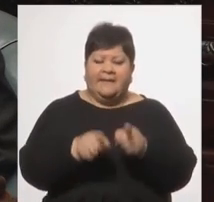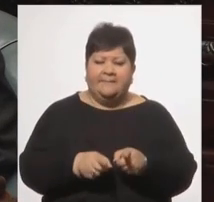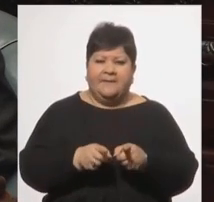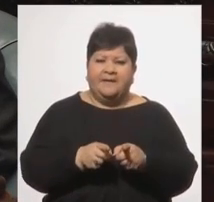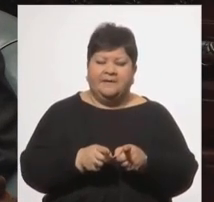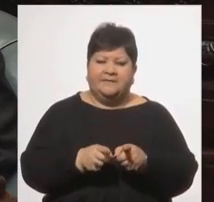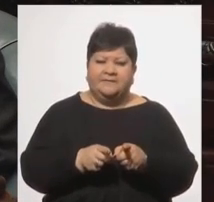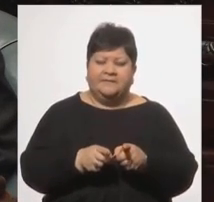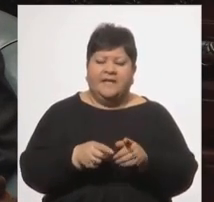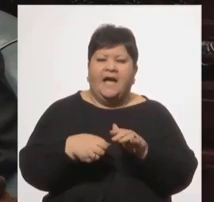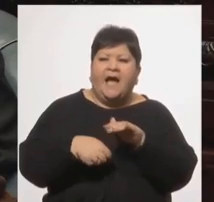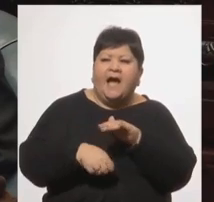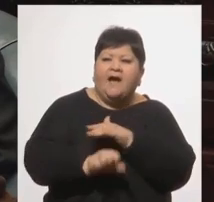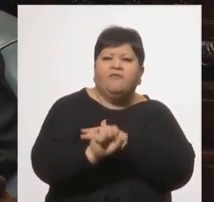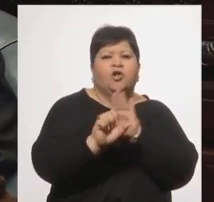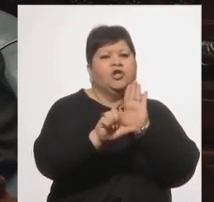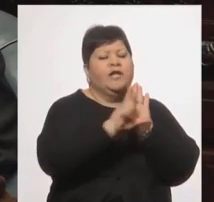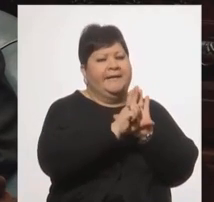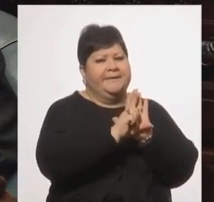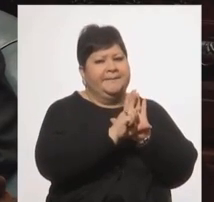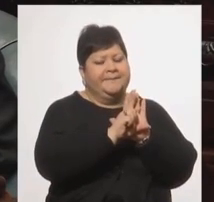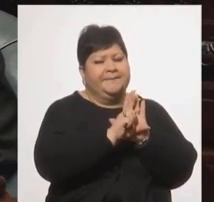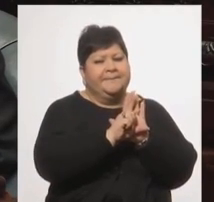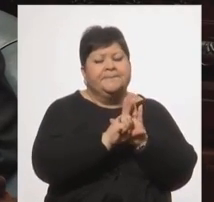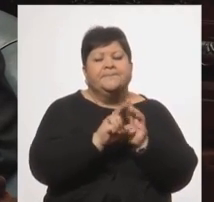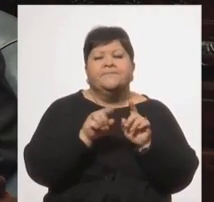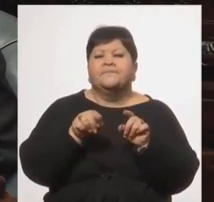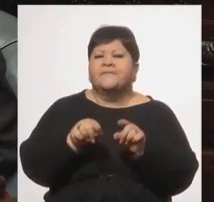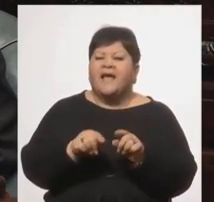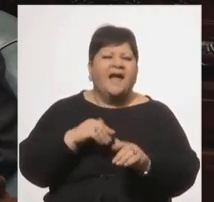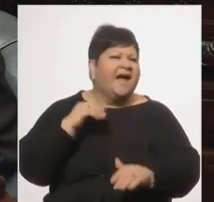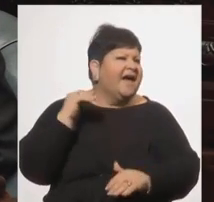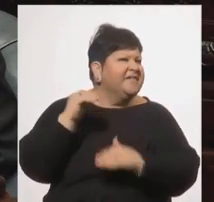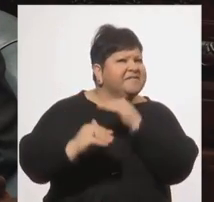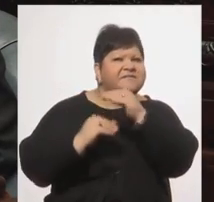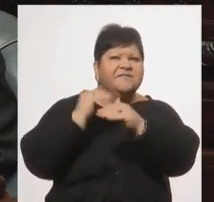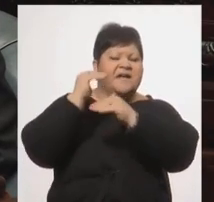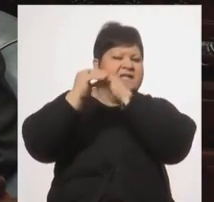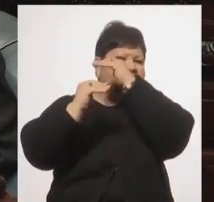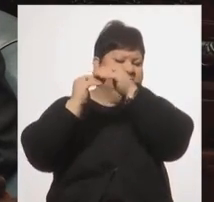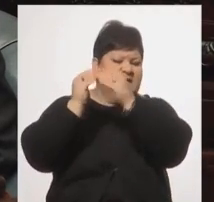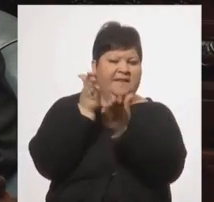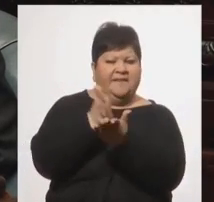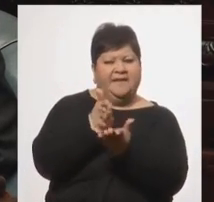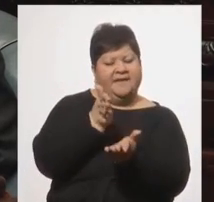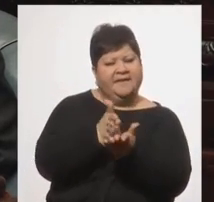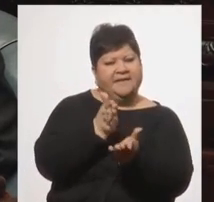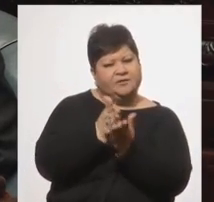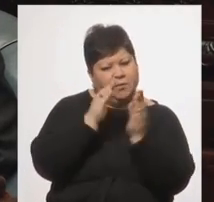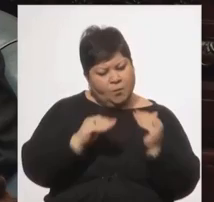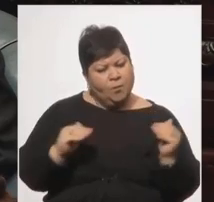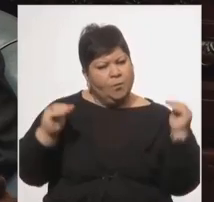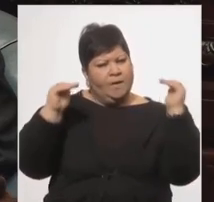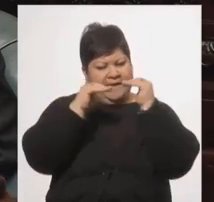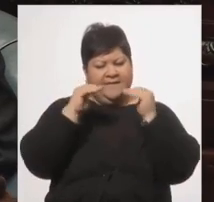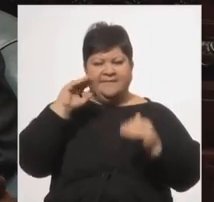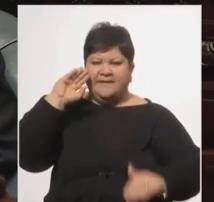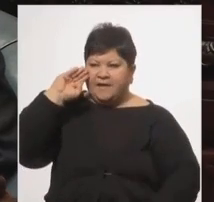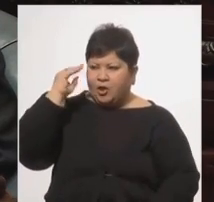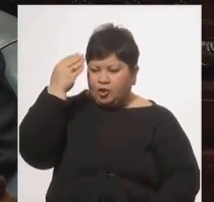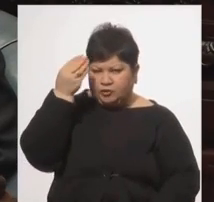interrupción voluntaria del embarazo. No sólo por el avance que ha significado en materia de derechos igualdad y reconocimiento